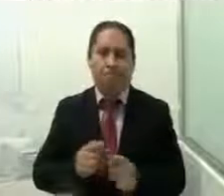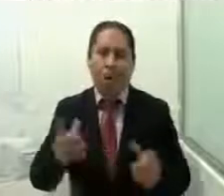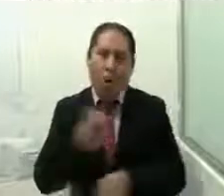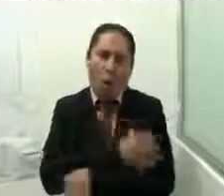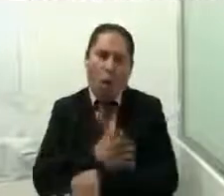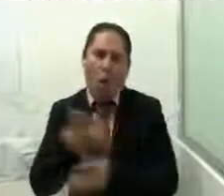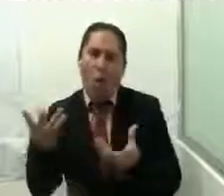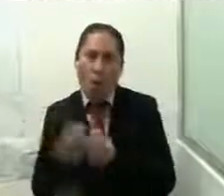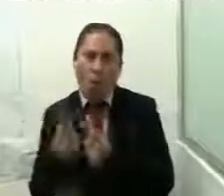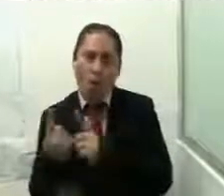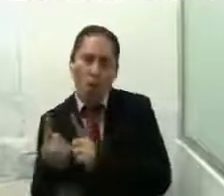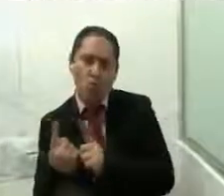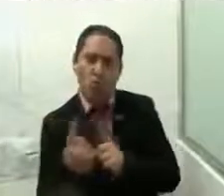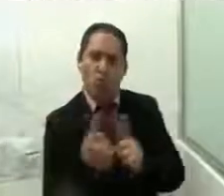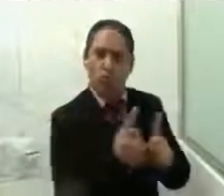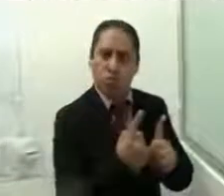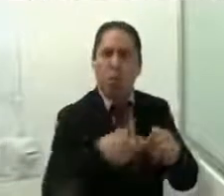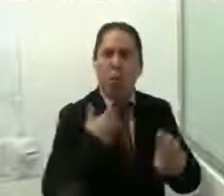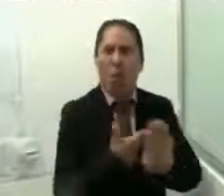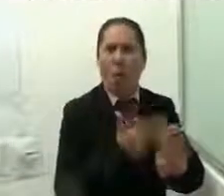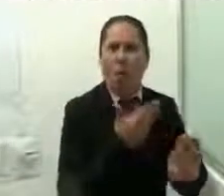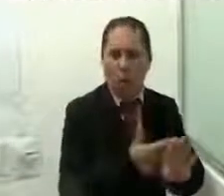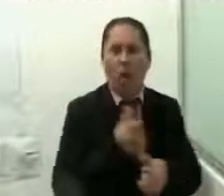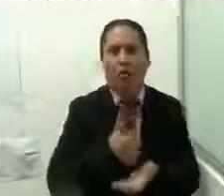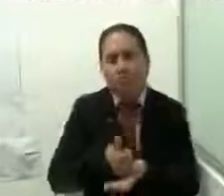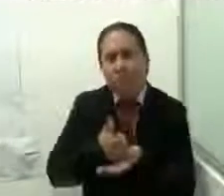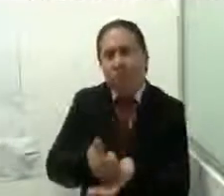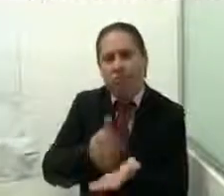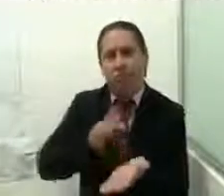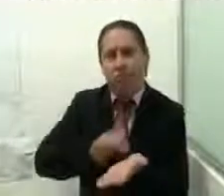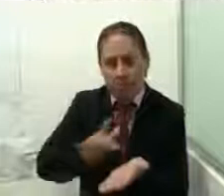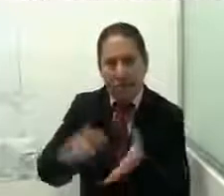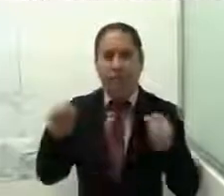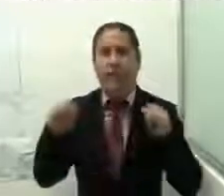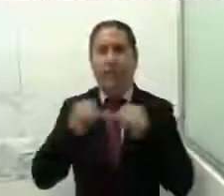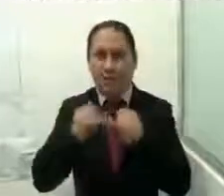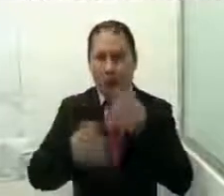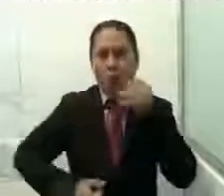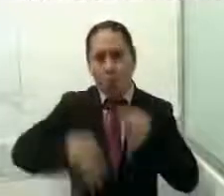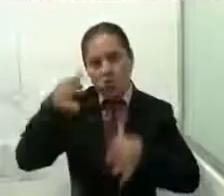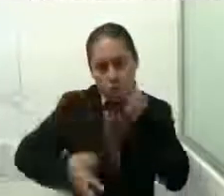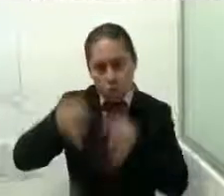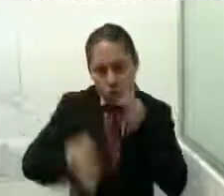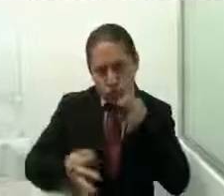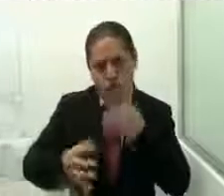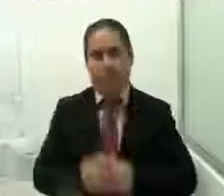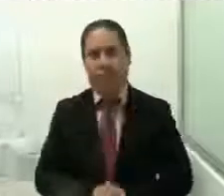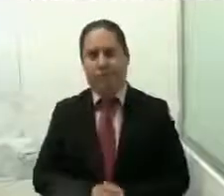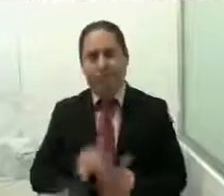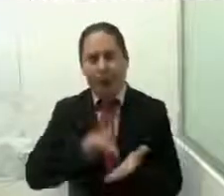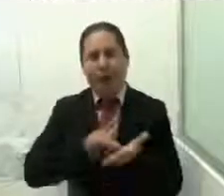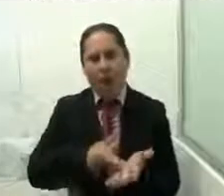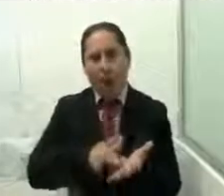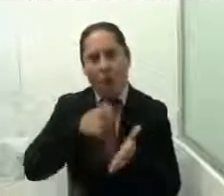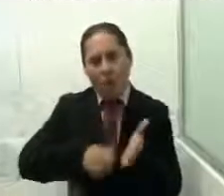especializado a las víctimas de violencia ante las instituciones públicas que procuran e imparten justicia. A través